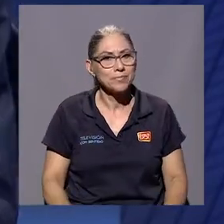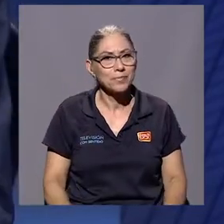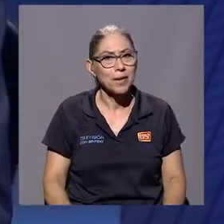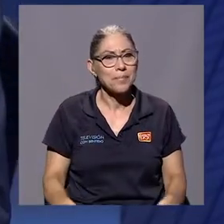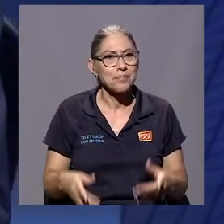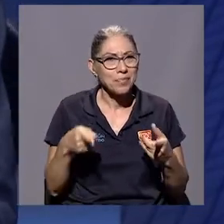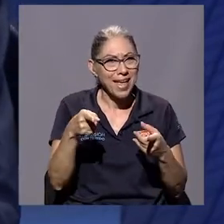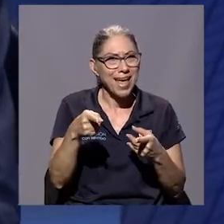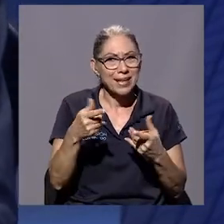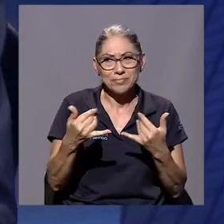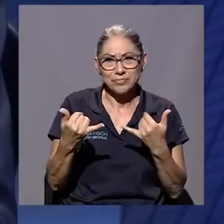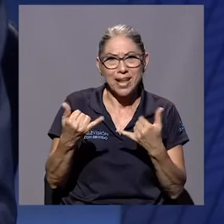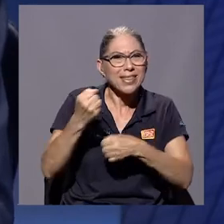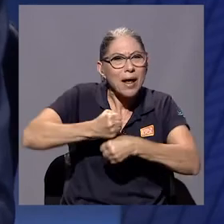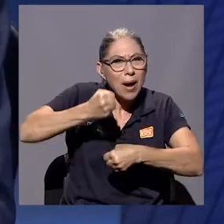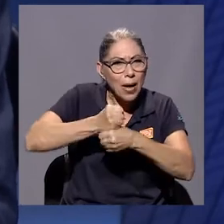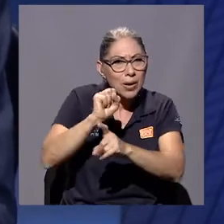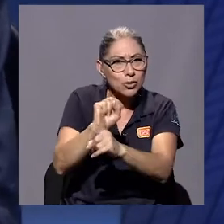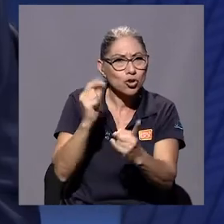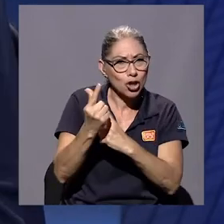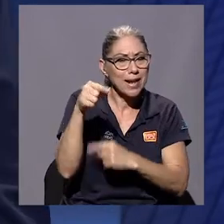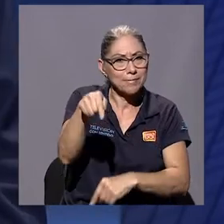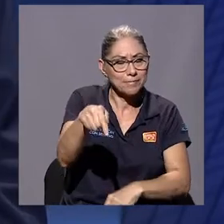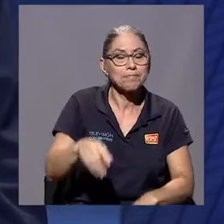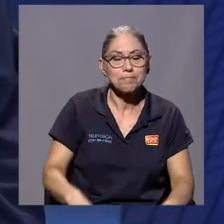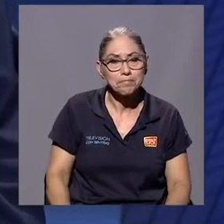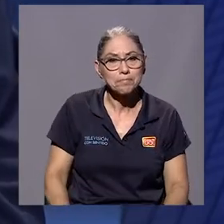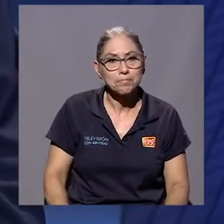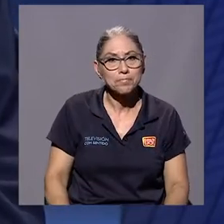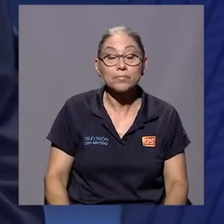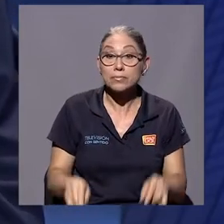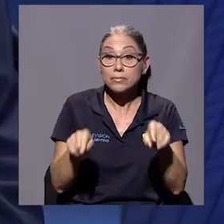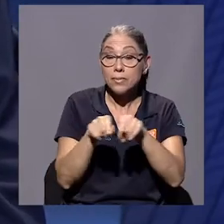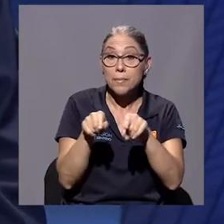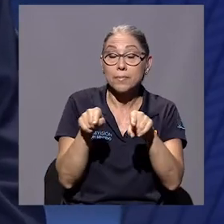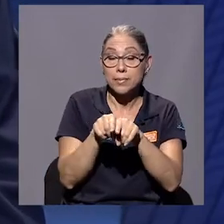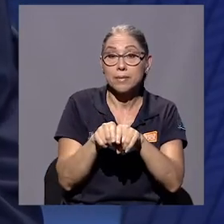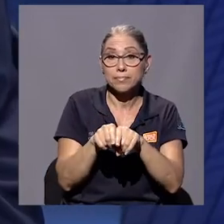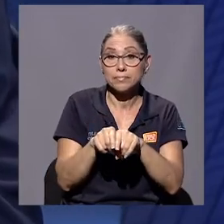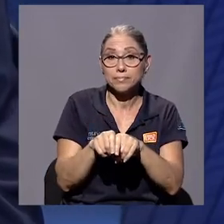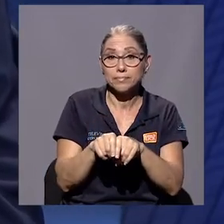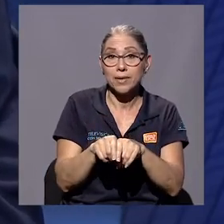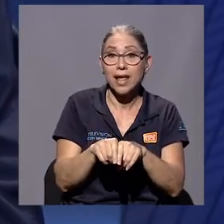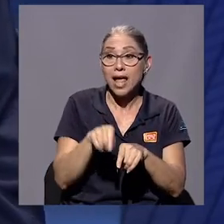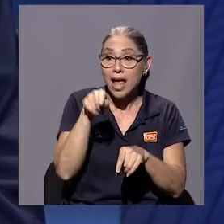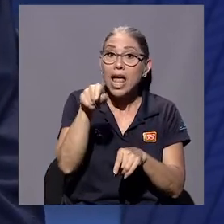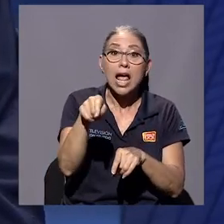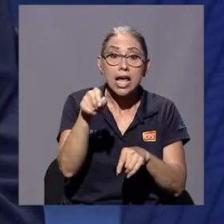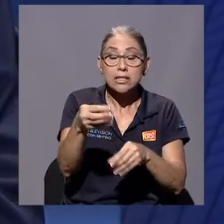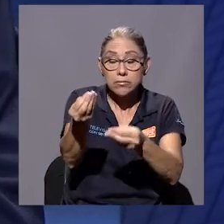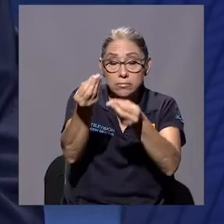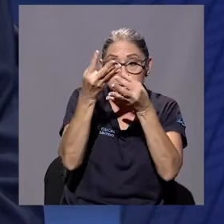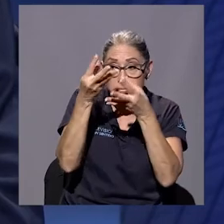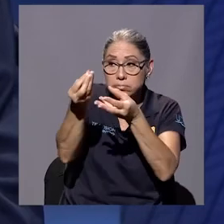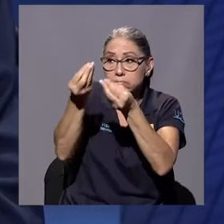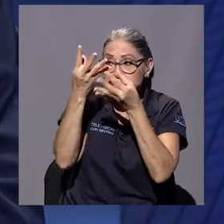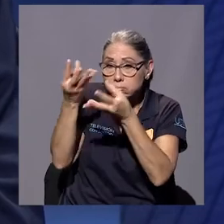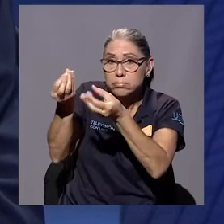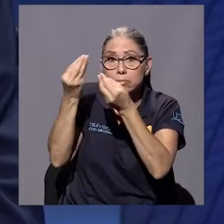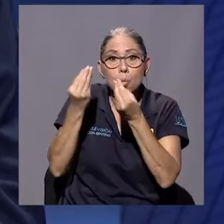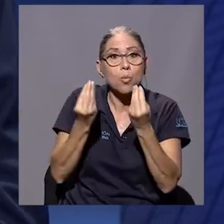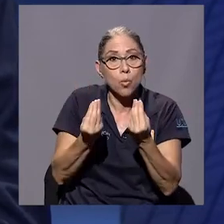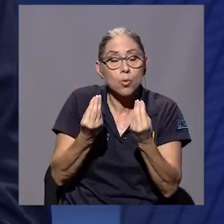trabajadora social es la palabra. Y también me documentó bastante.